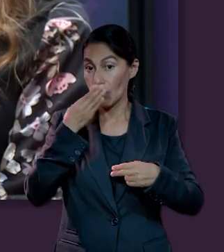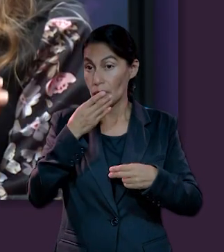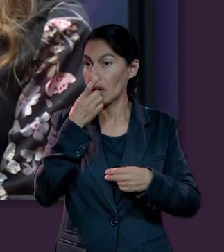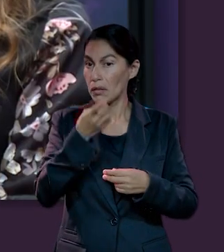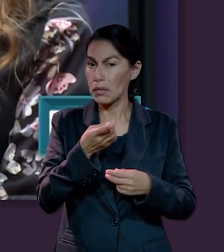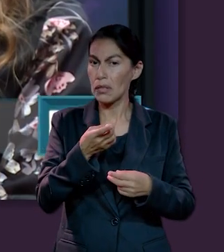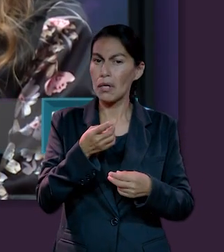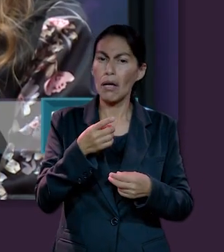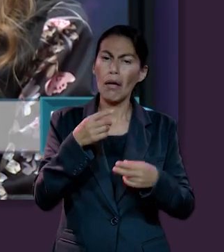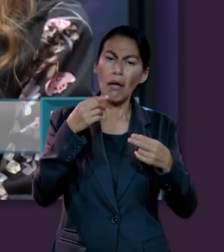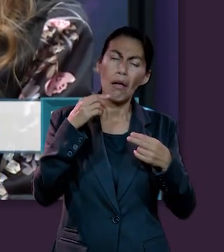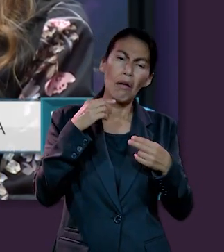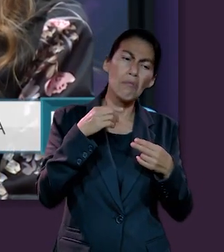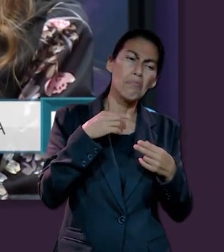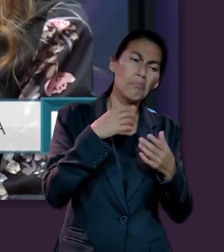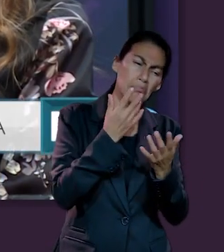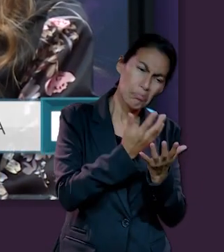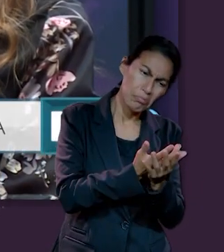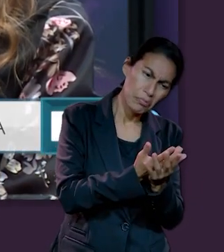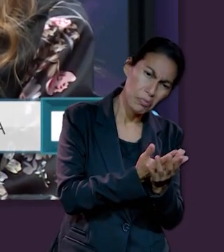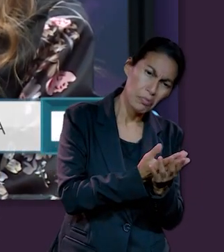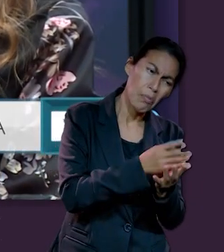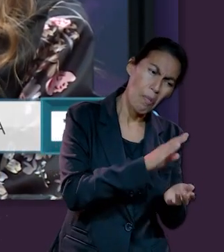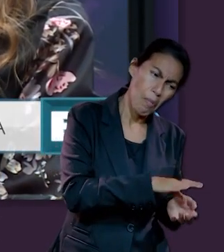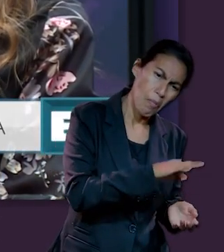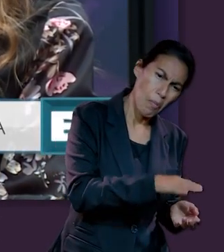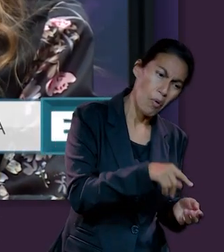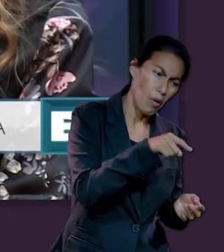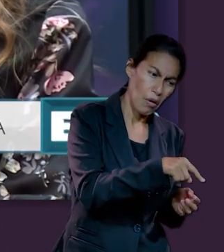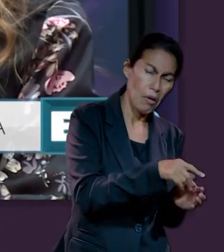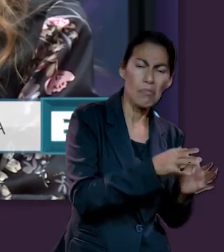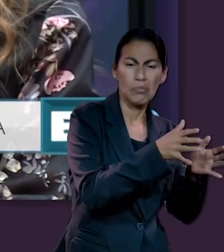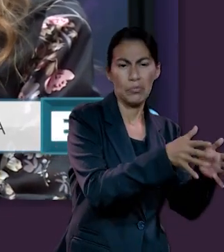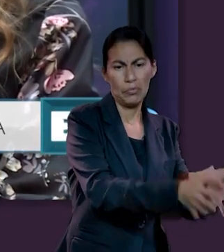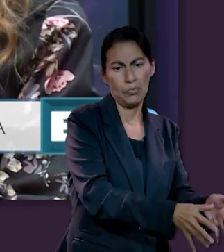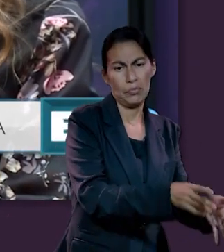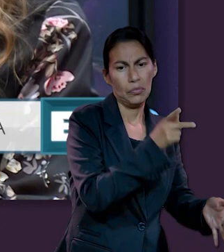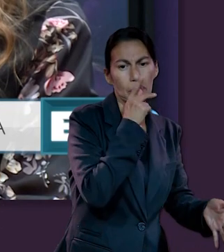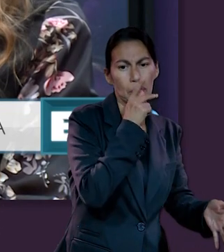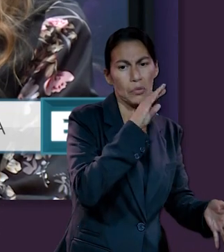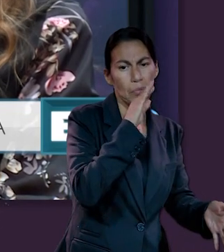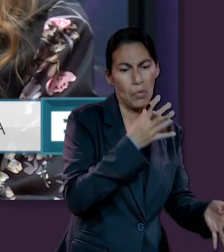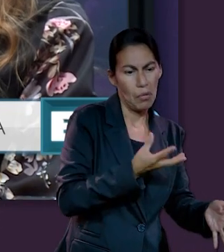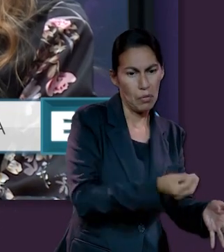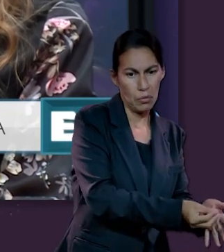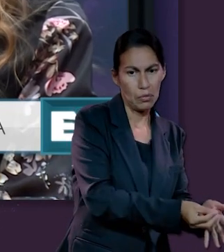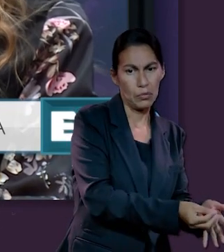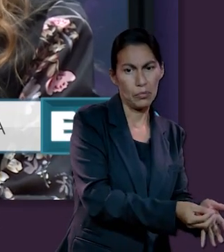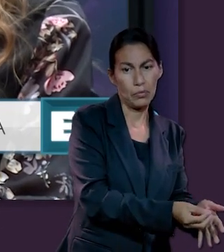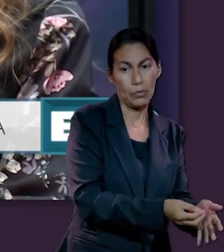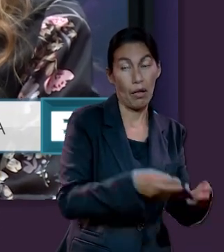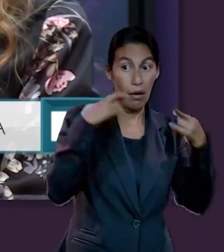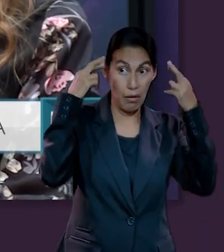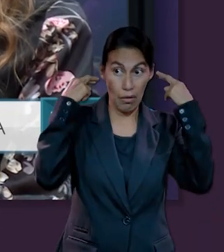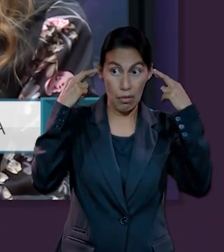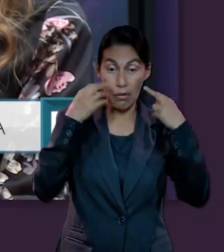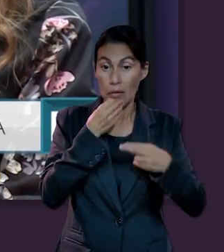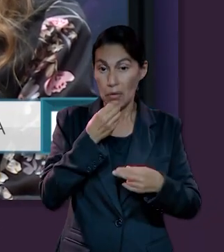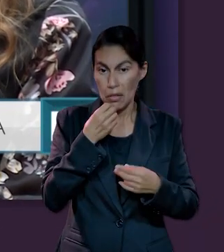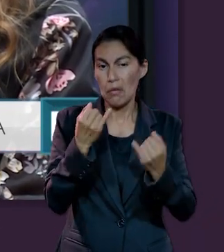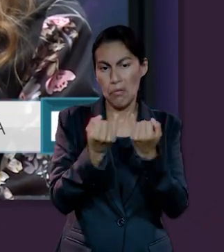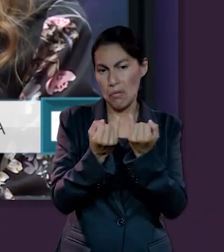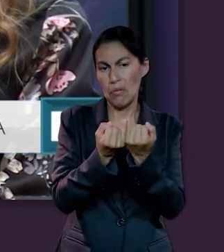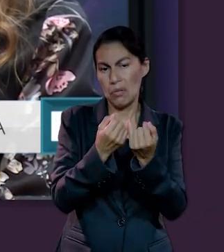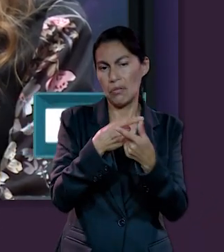dice que él descansó y durmió con sus padres. Y la misma expresión se utiliza para varios reyes hebreos.